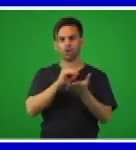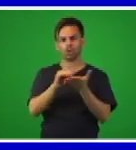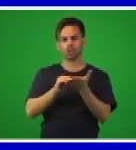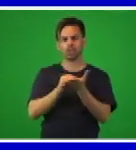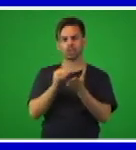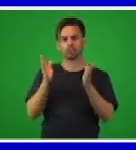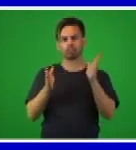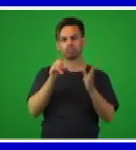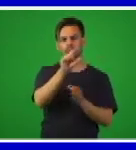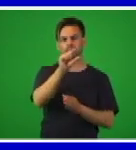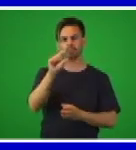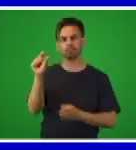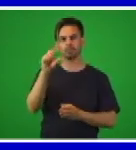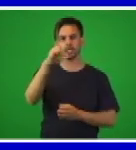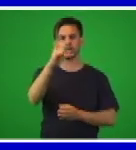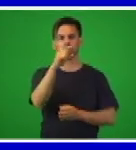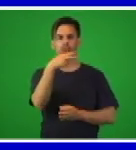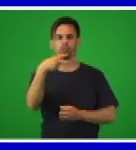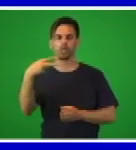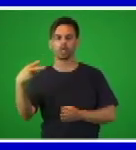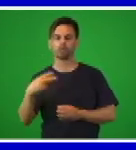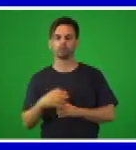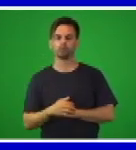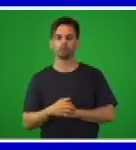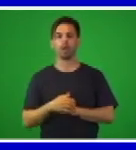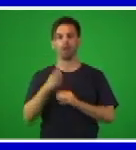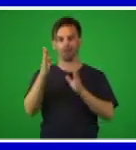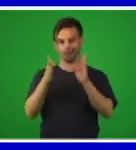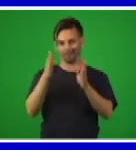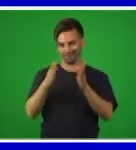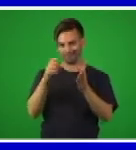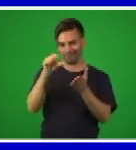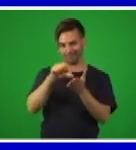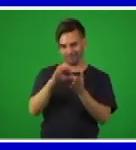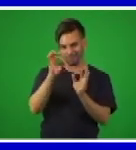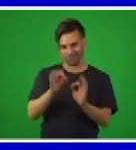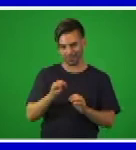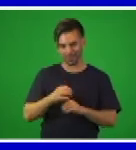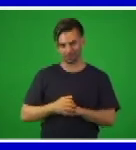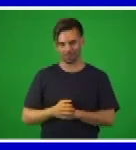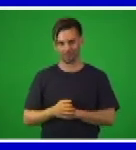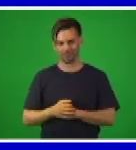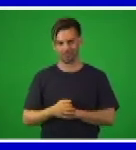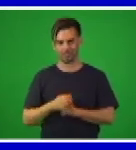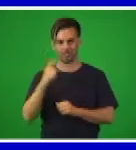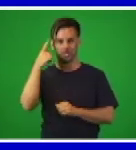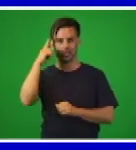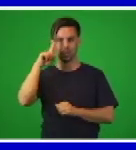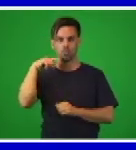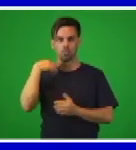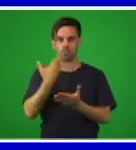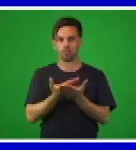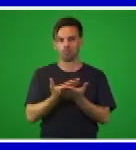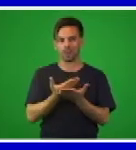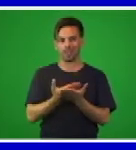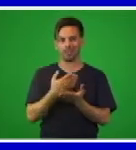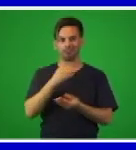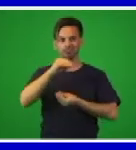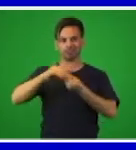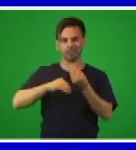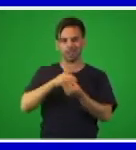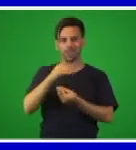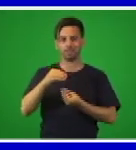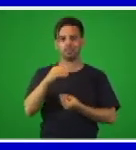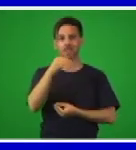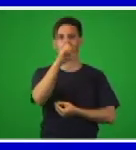pues busquen cómo cambiar el sujeto de lugar sin omitir ninguna palabra de la oración, porque por supuesto nos cambia